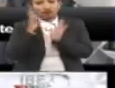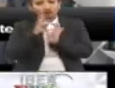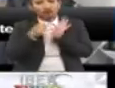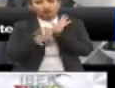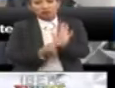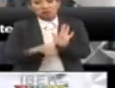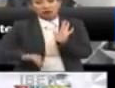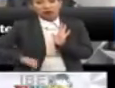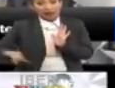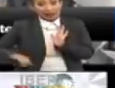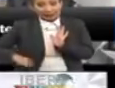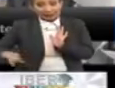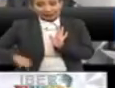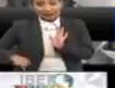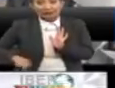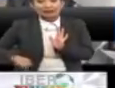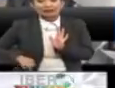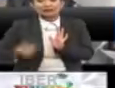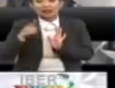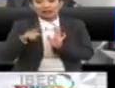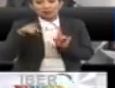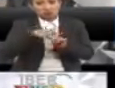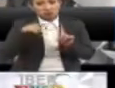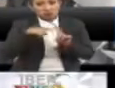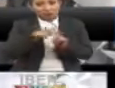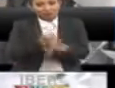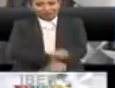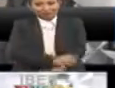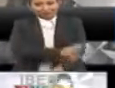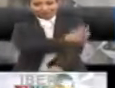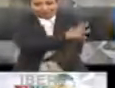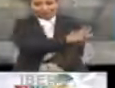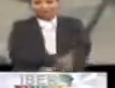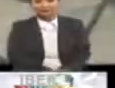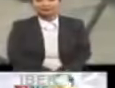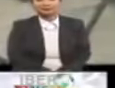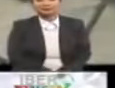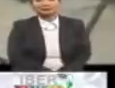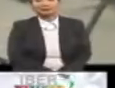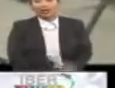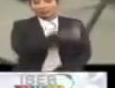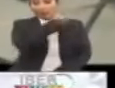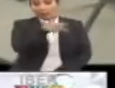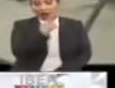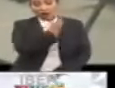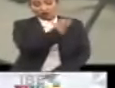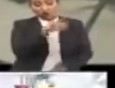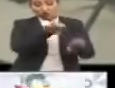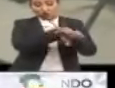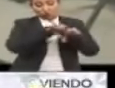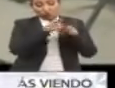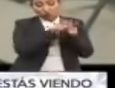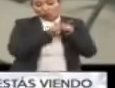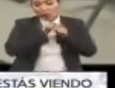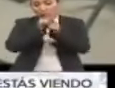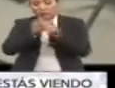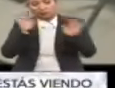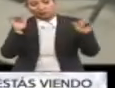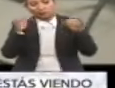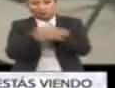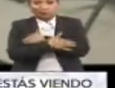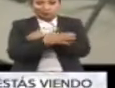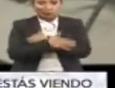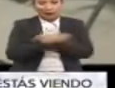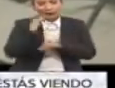May it prove to be both interesting and positively exciting. Después las dos tripulaciones tuvieron sus despedidas.